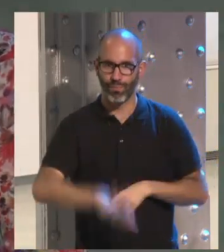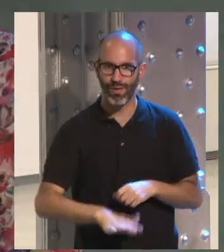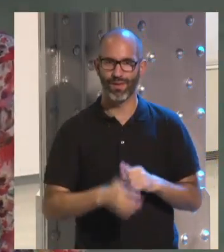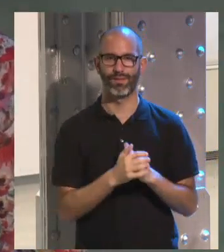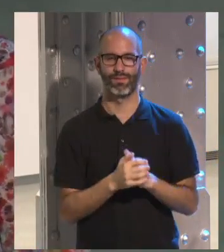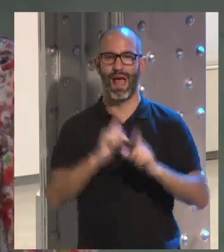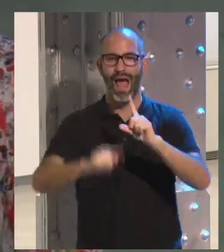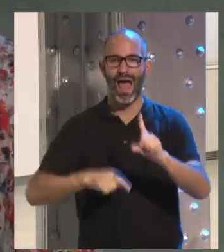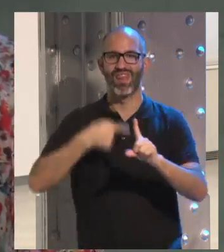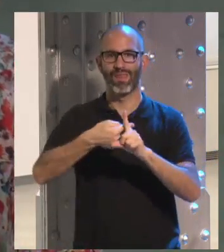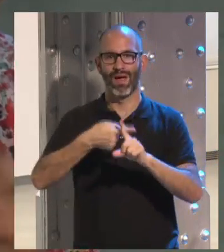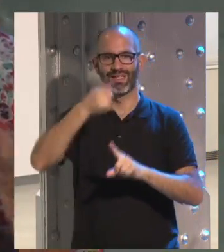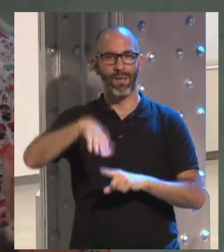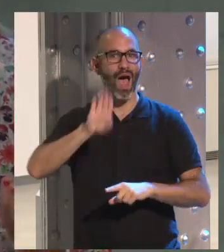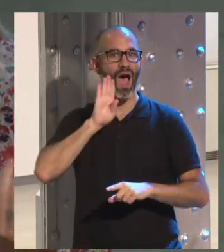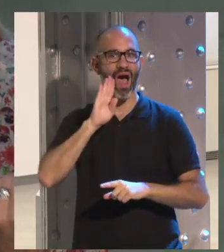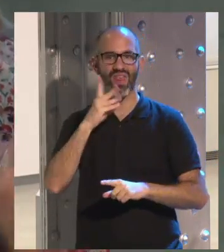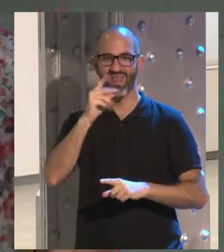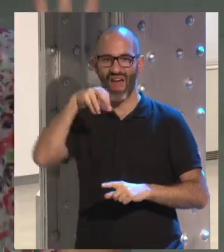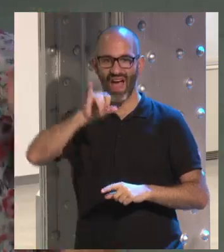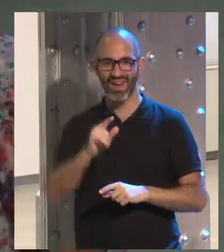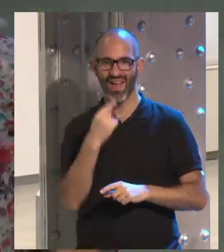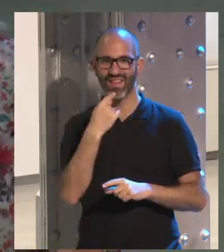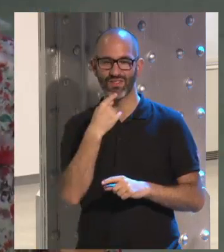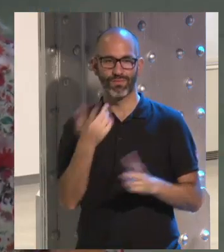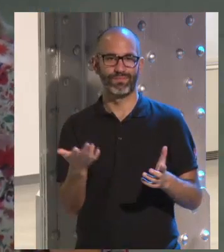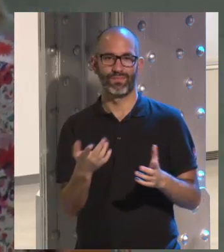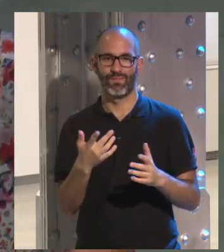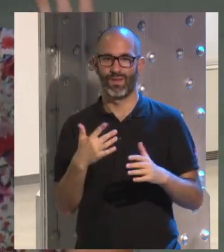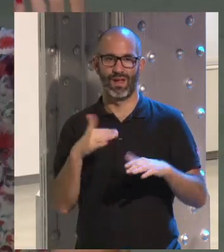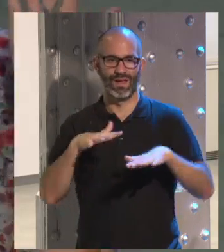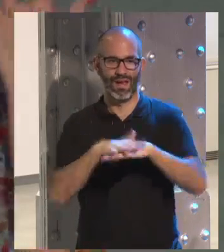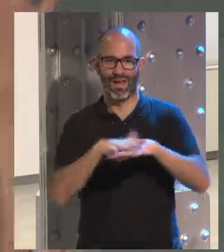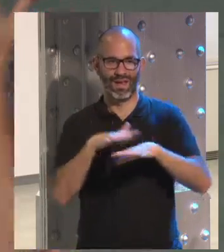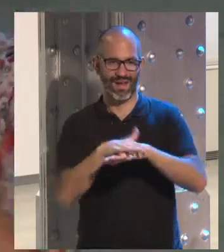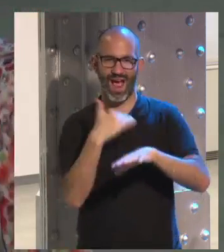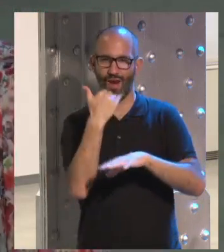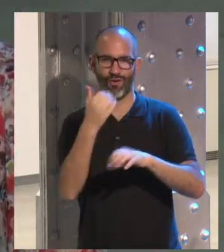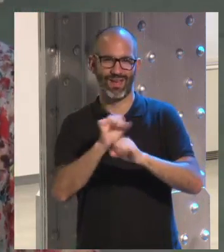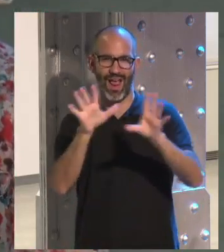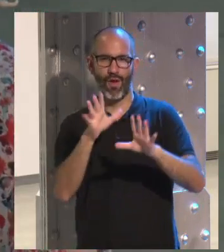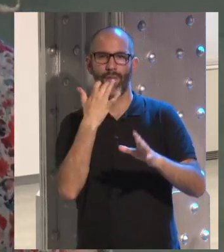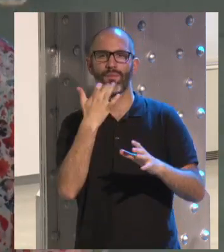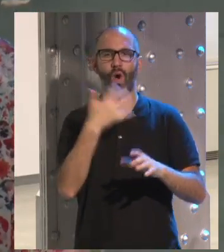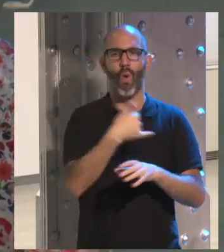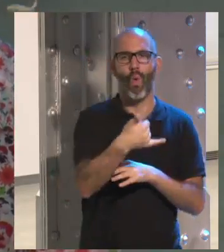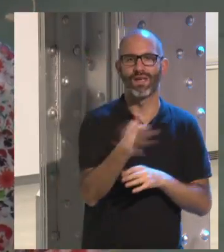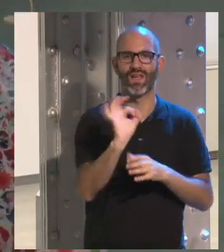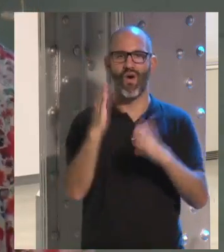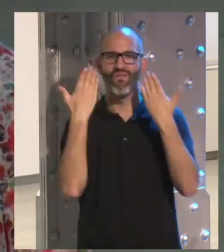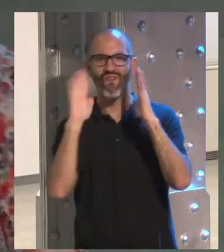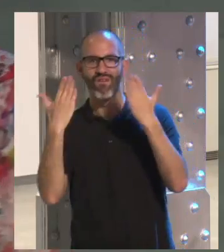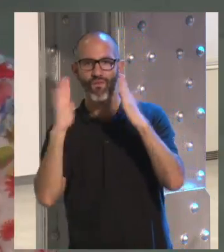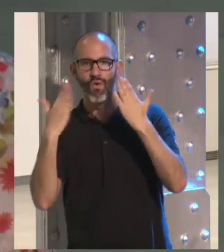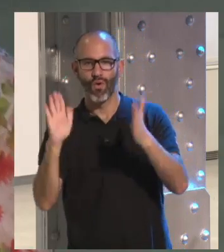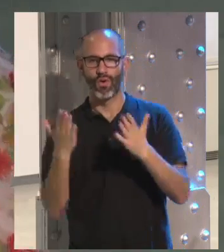Además, como también comentaba Dani, una red, una función, lo tienen muy claro. Es decir, WhatsApp o Facebook, por